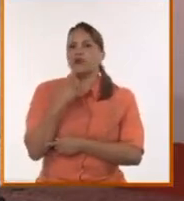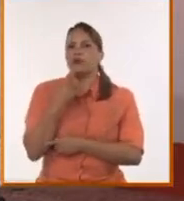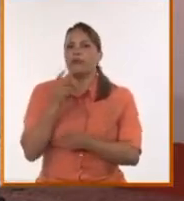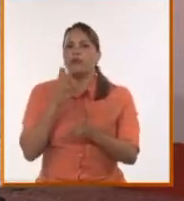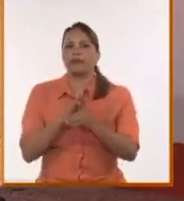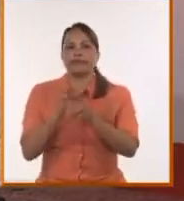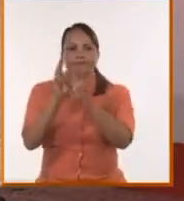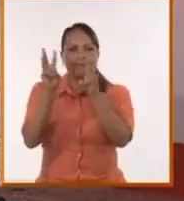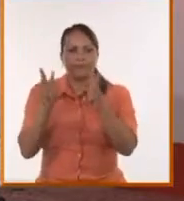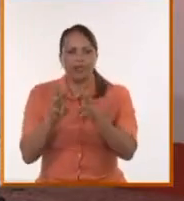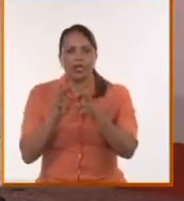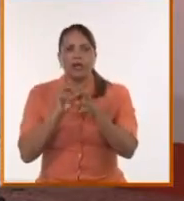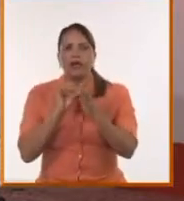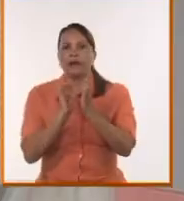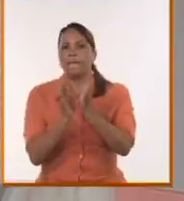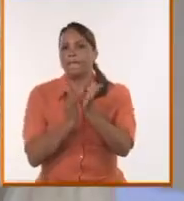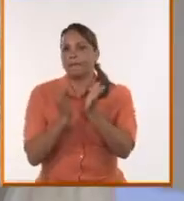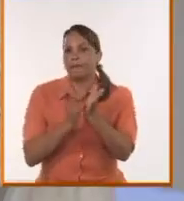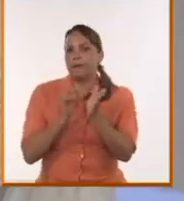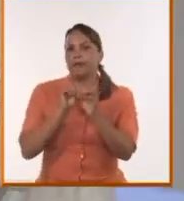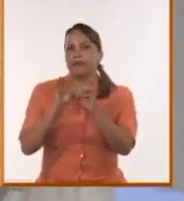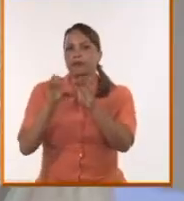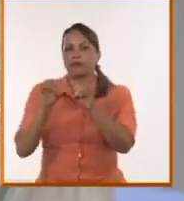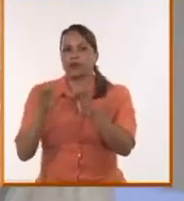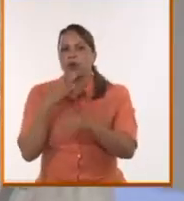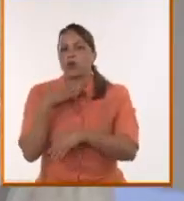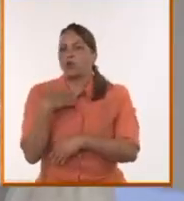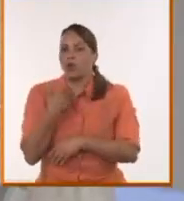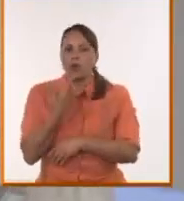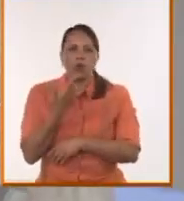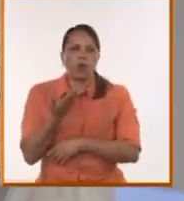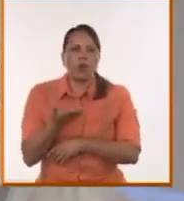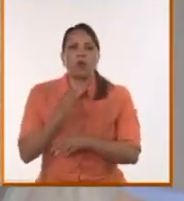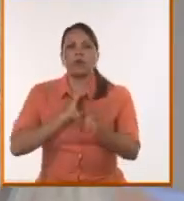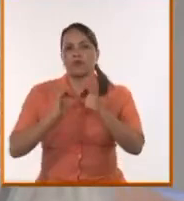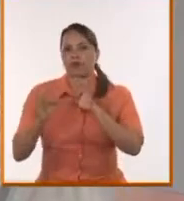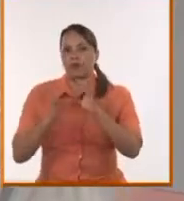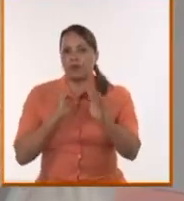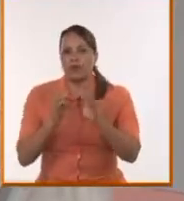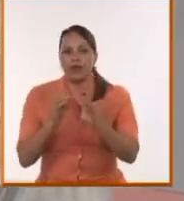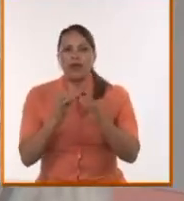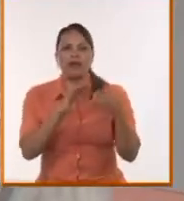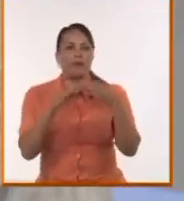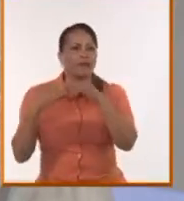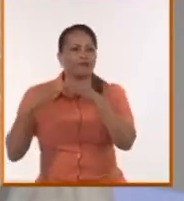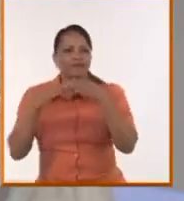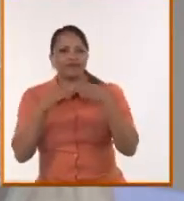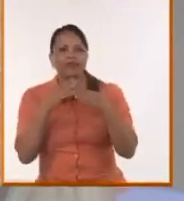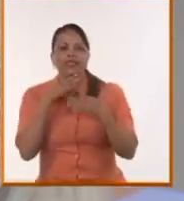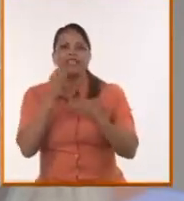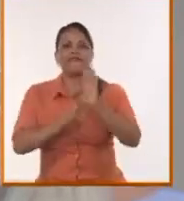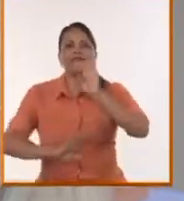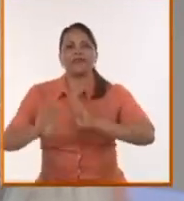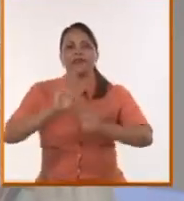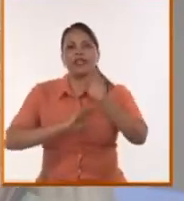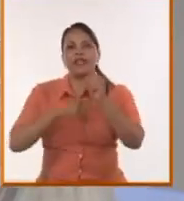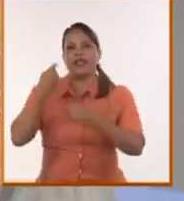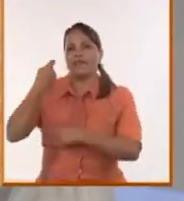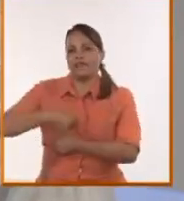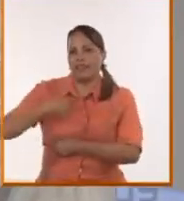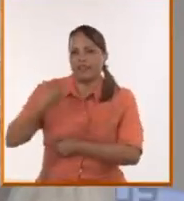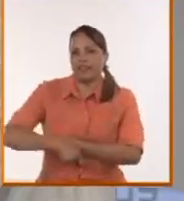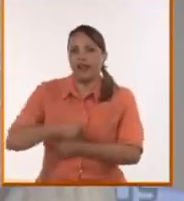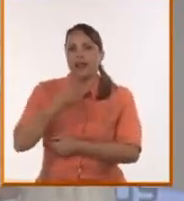una plataforma, sino qué comunicamos, cómo comunicamos, para qué, para dar la disputa, la disputa por la verdad, la disputa por la información,